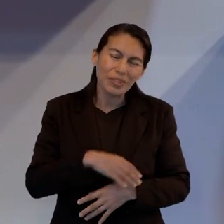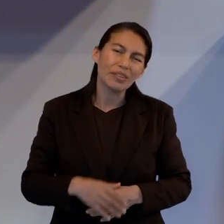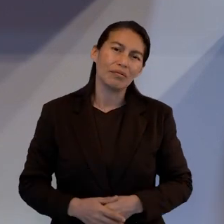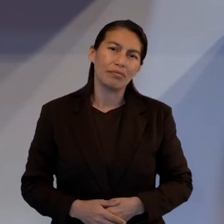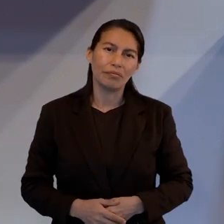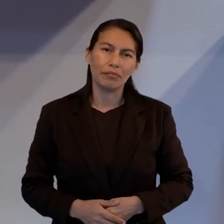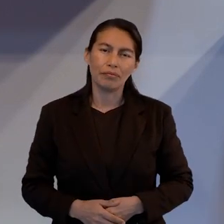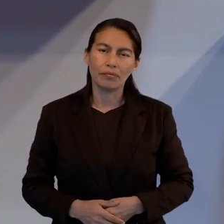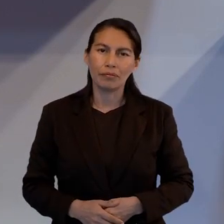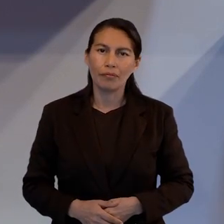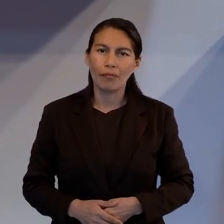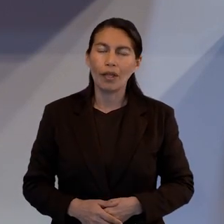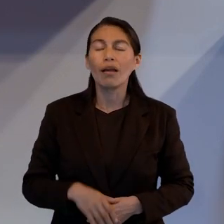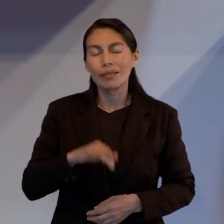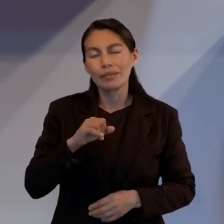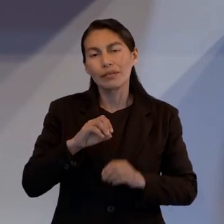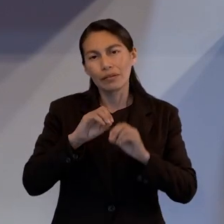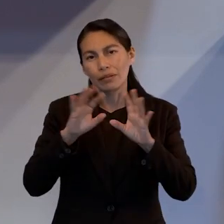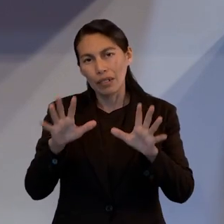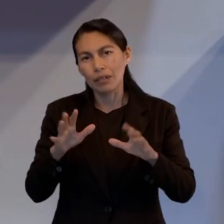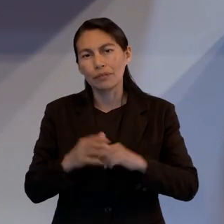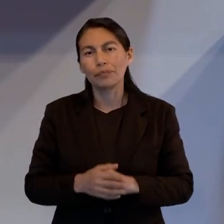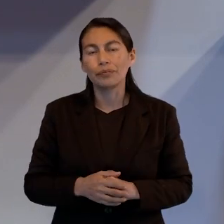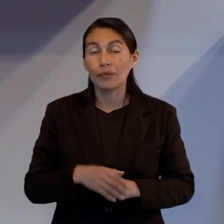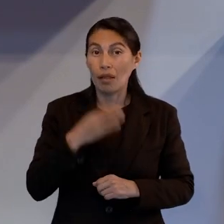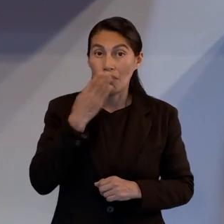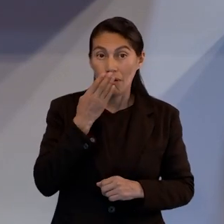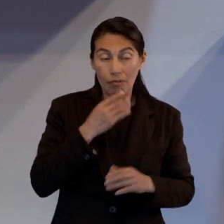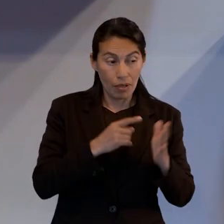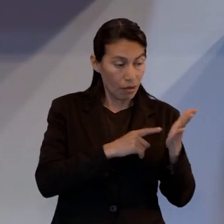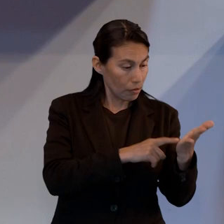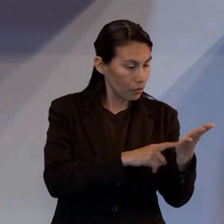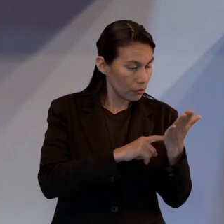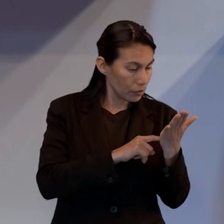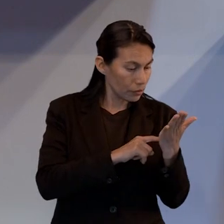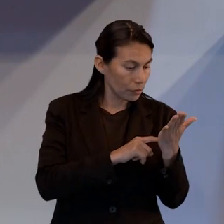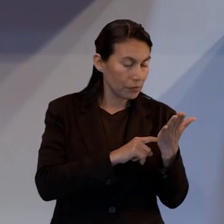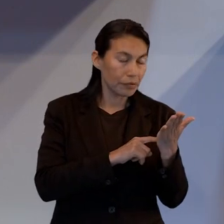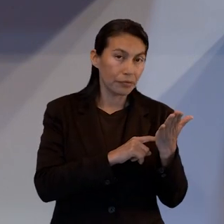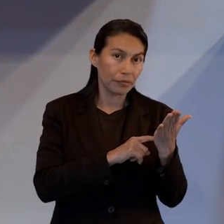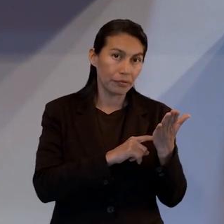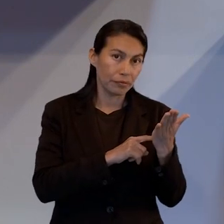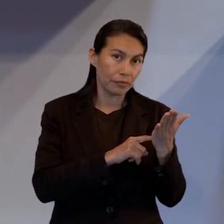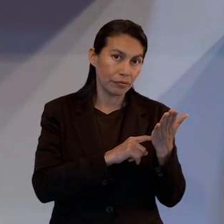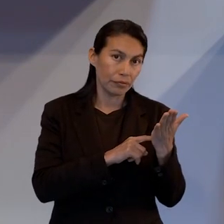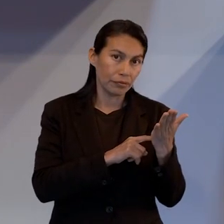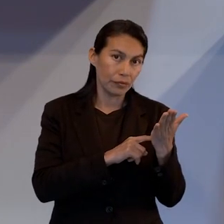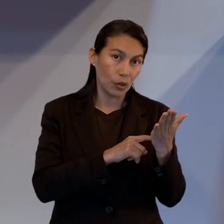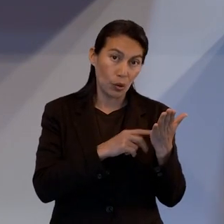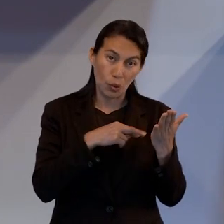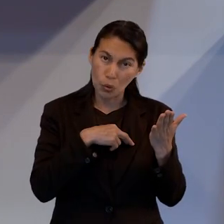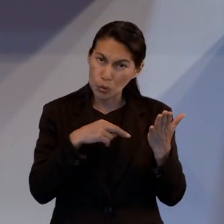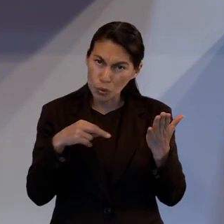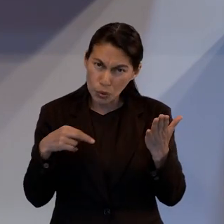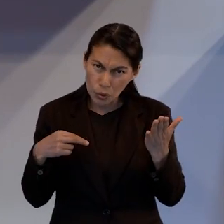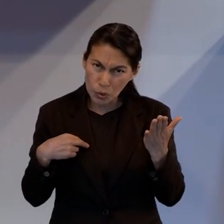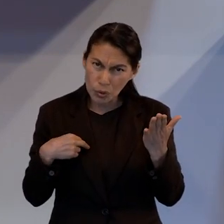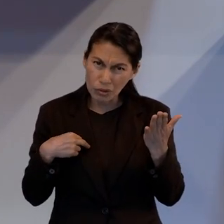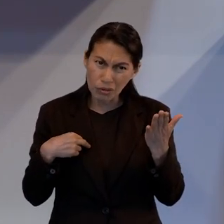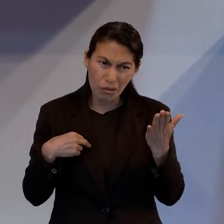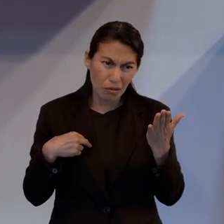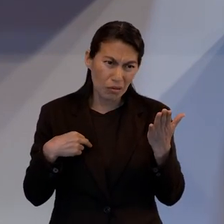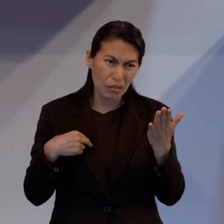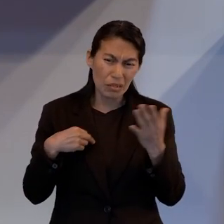En otras palabras, lo que estamos diciendo, lo que la Biblia nos está diciendo, es que si cuando uno